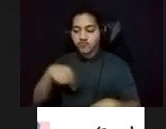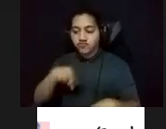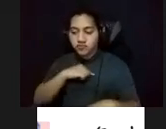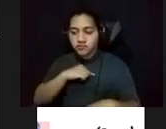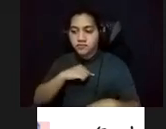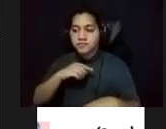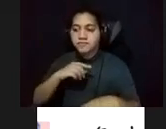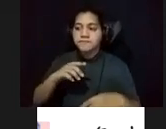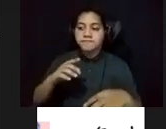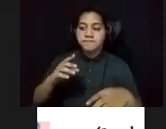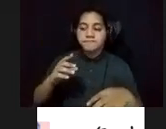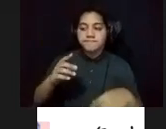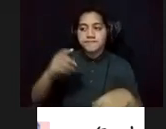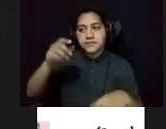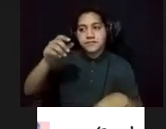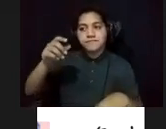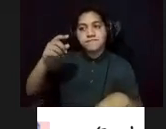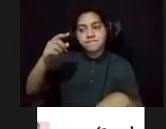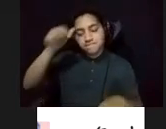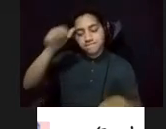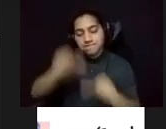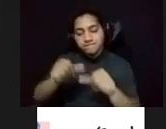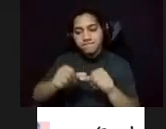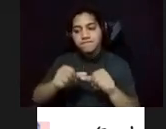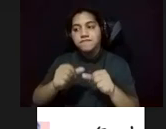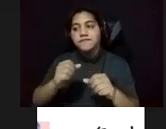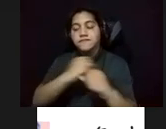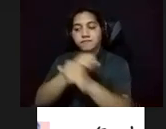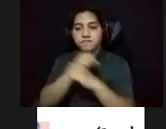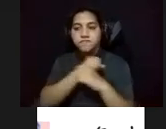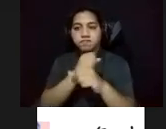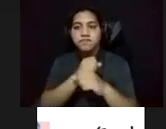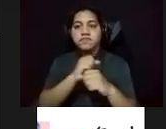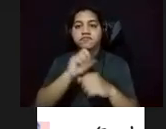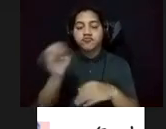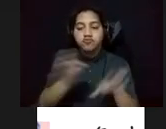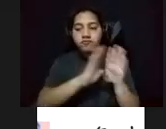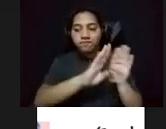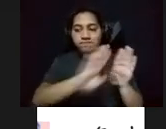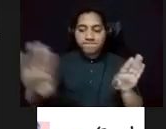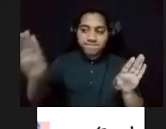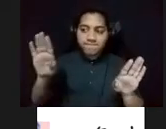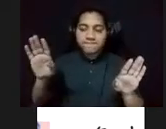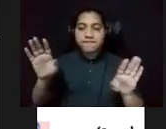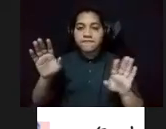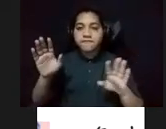protegieron la ciudad de ataques en el pasado. En las pinturas de Tufiño quedan esas lecturas sanjuaneras.